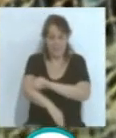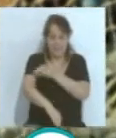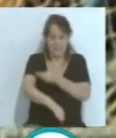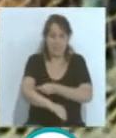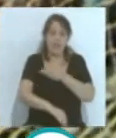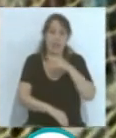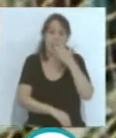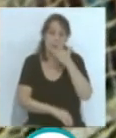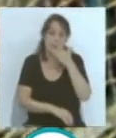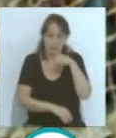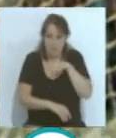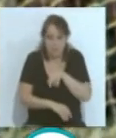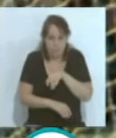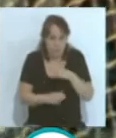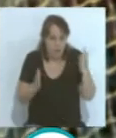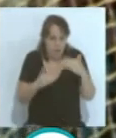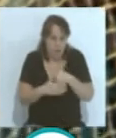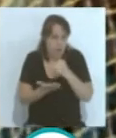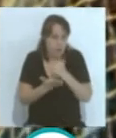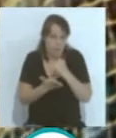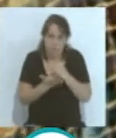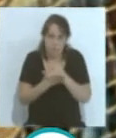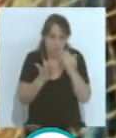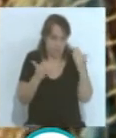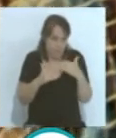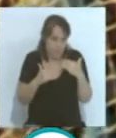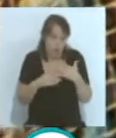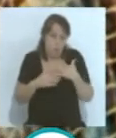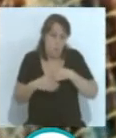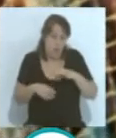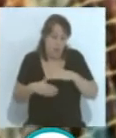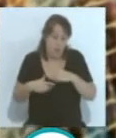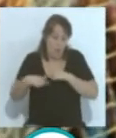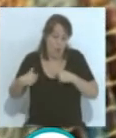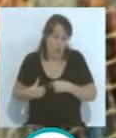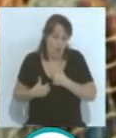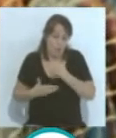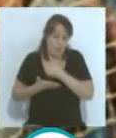y aquí no teníamos ni siquiera un escudo puesto, igual lo llevábamos dentro del corazón al escudo, como digo muchas veces, ¿no?